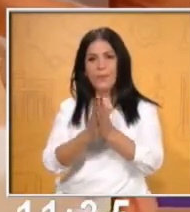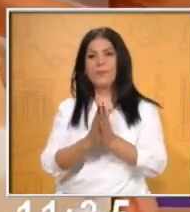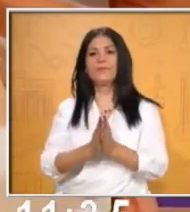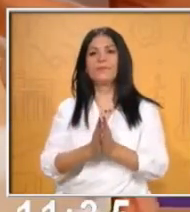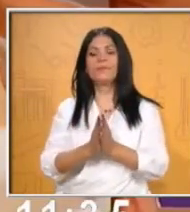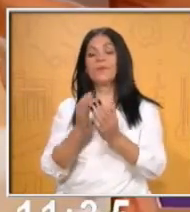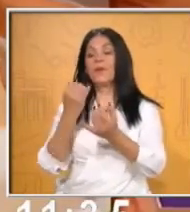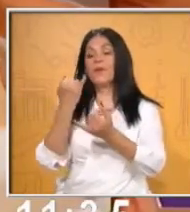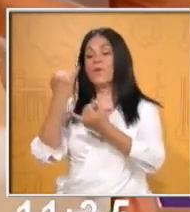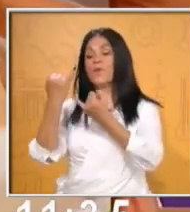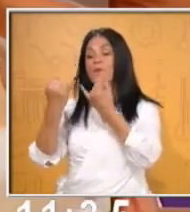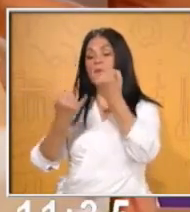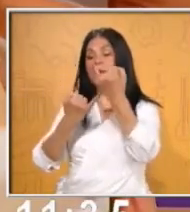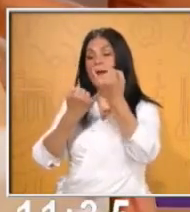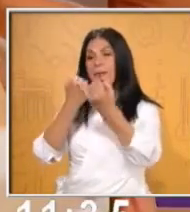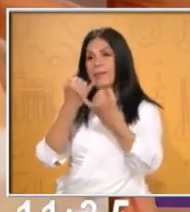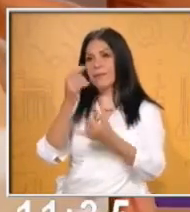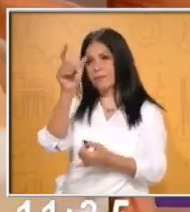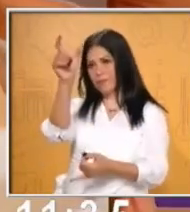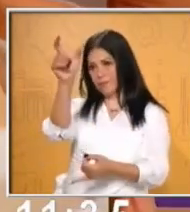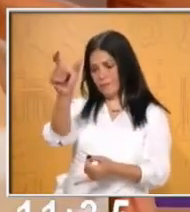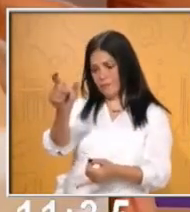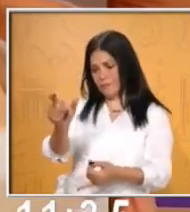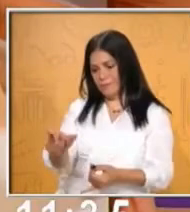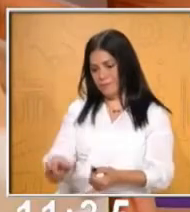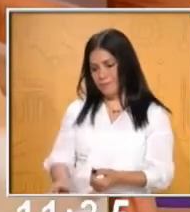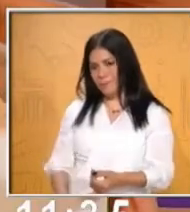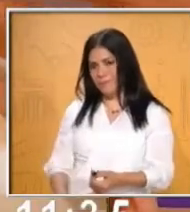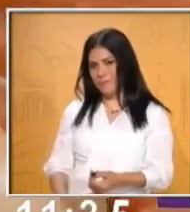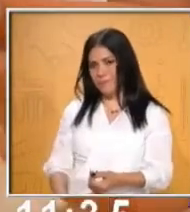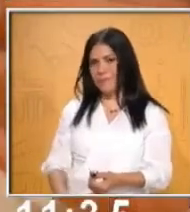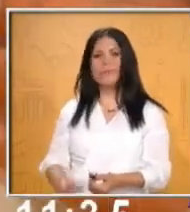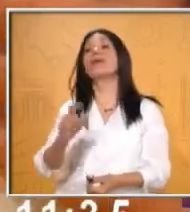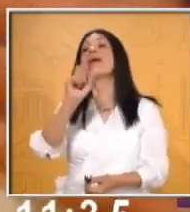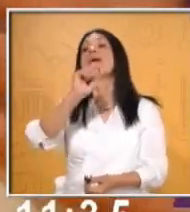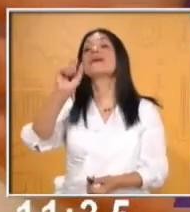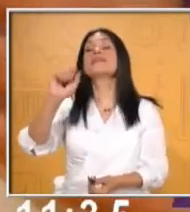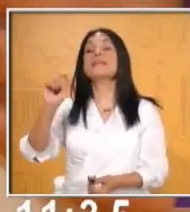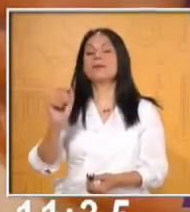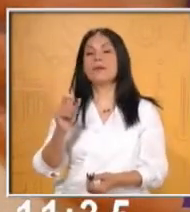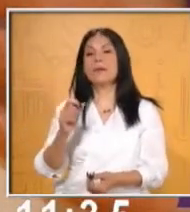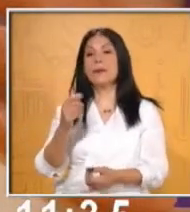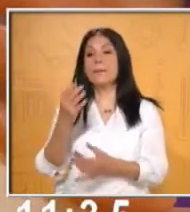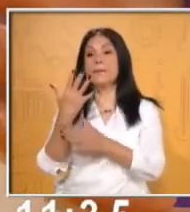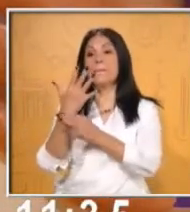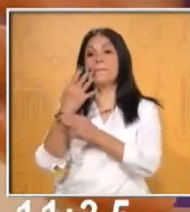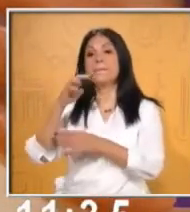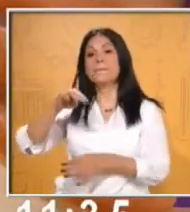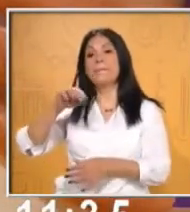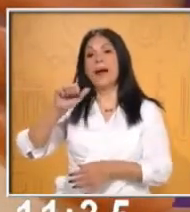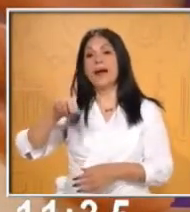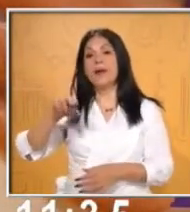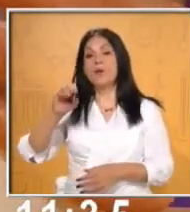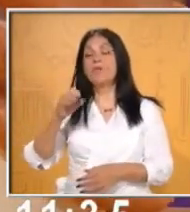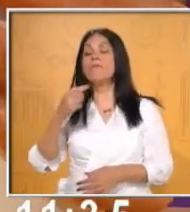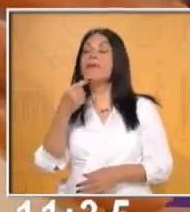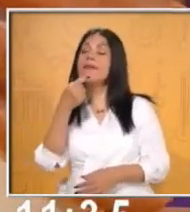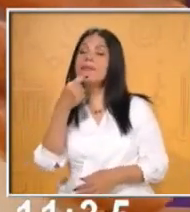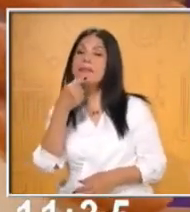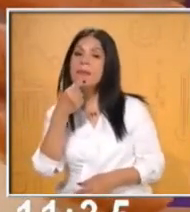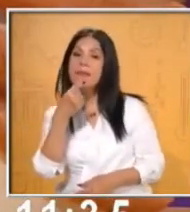juguete. Así es, maestra, la primera palabra es mano, niño,